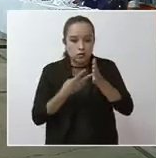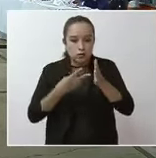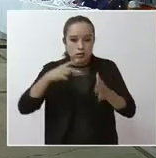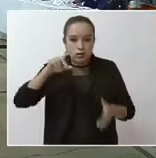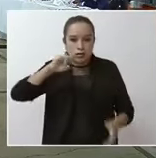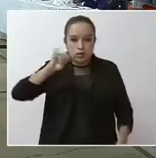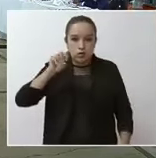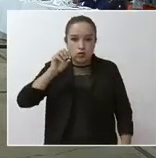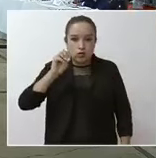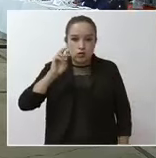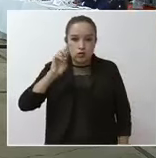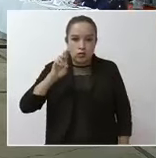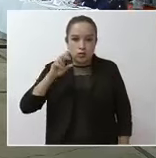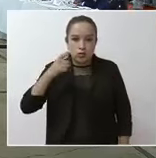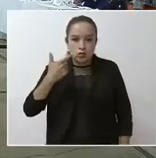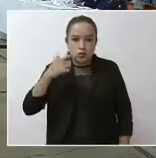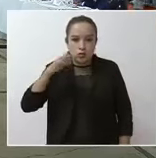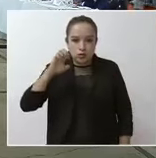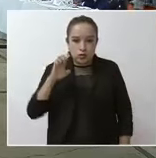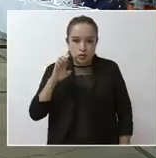Arganiz Díaz Leal.